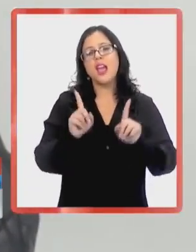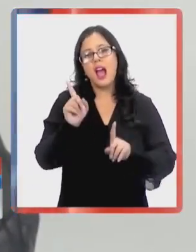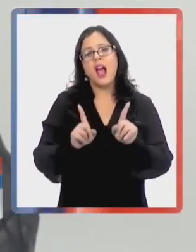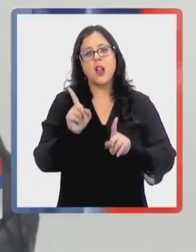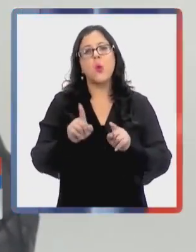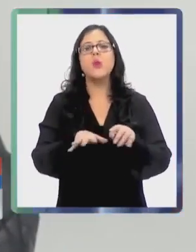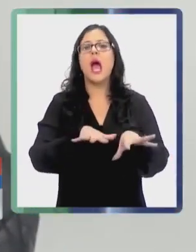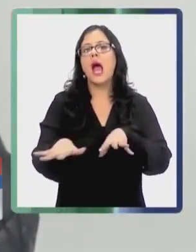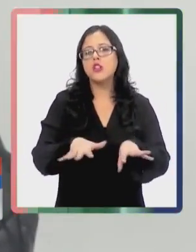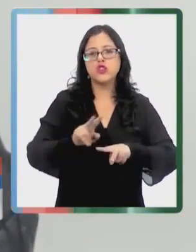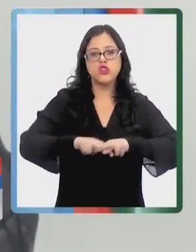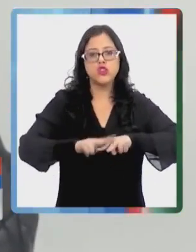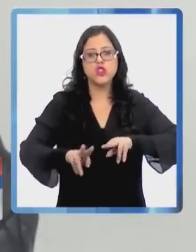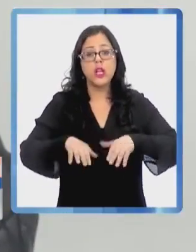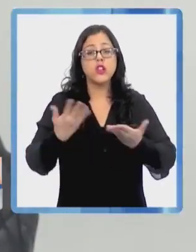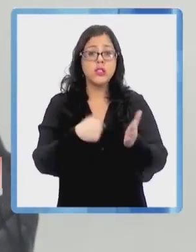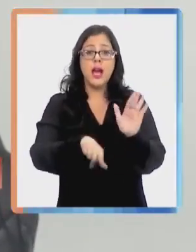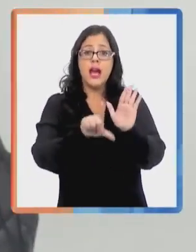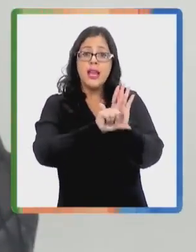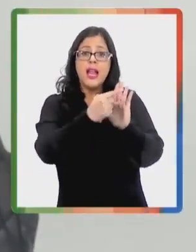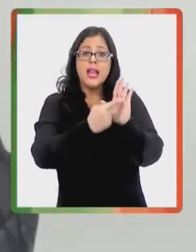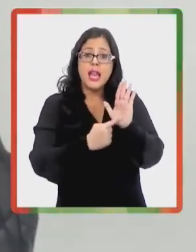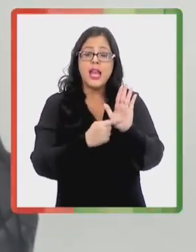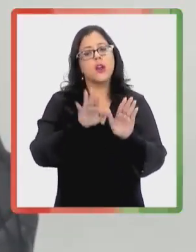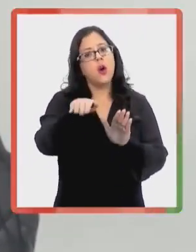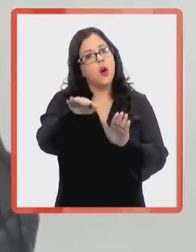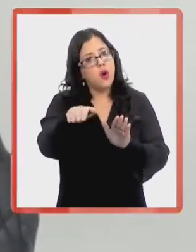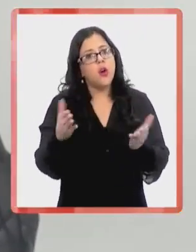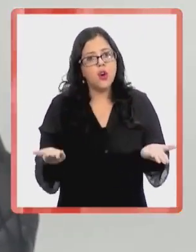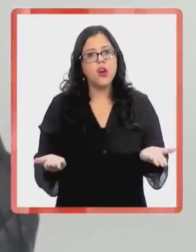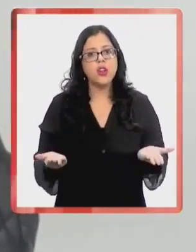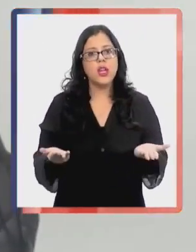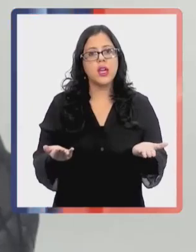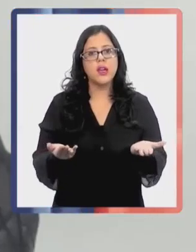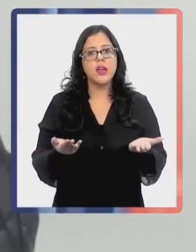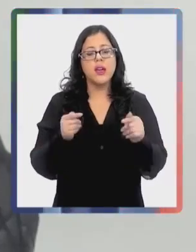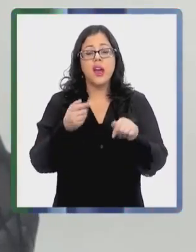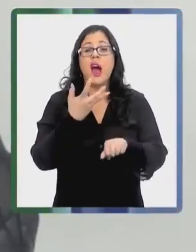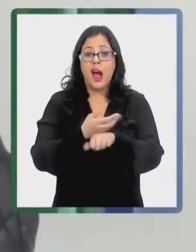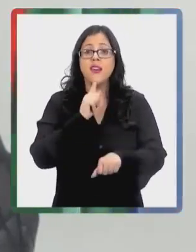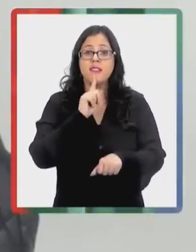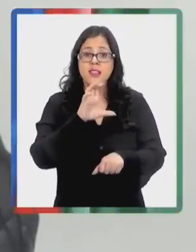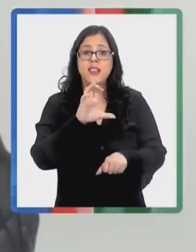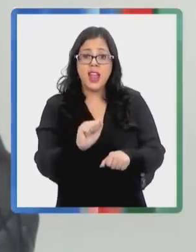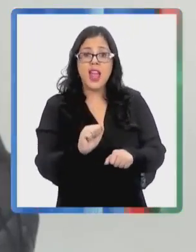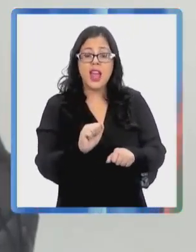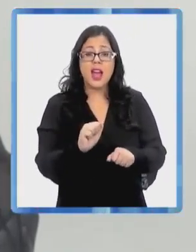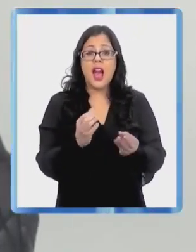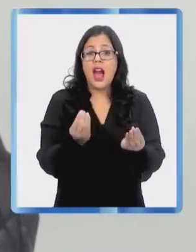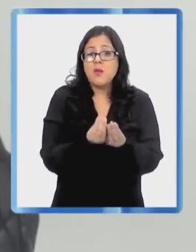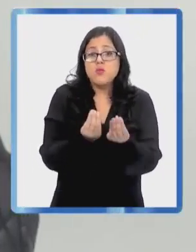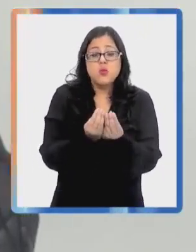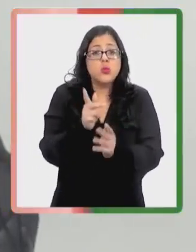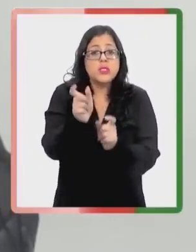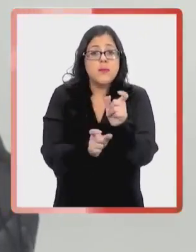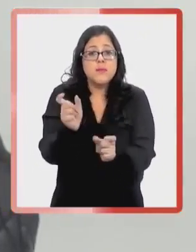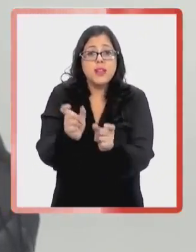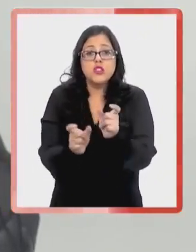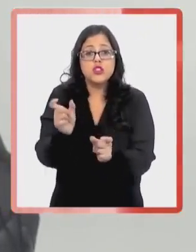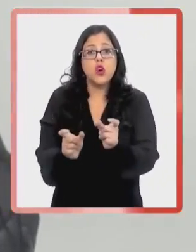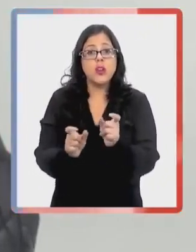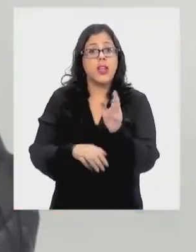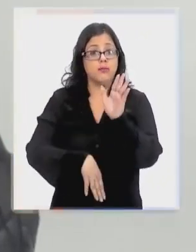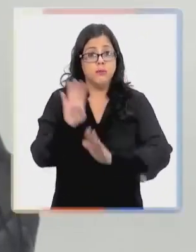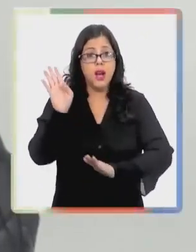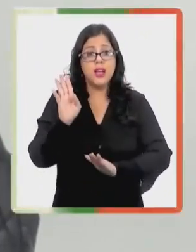ciertas acciones. Por lo tanto, la ley en el fondo es como decir, oye, efectivamente el diagnóstico de TEA existe. Hay muchas más personas